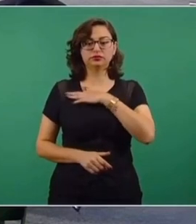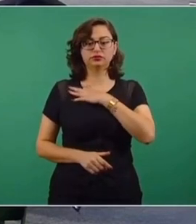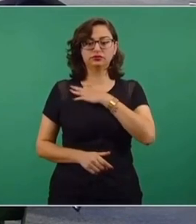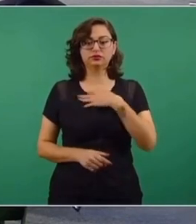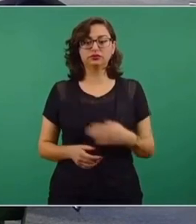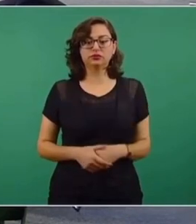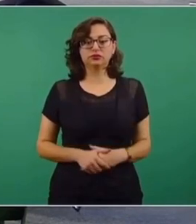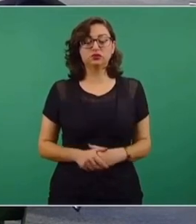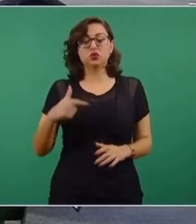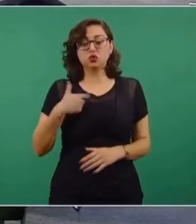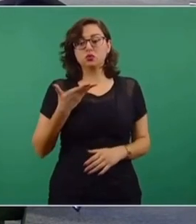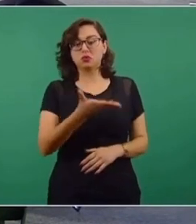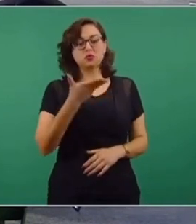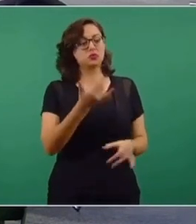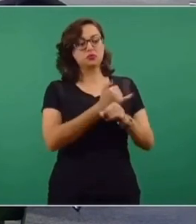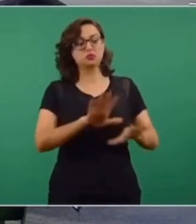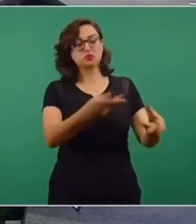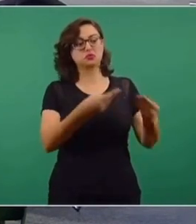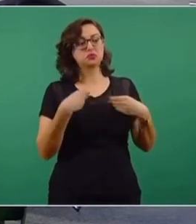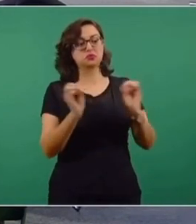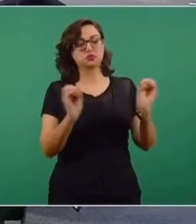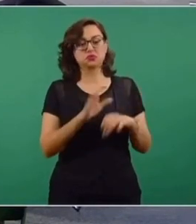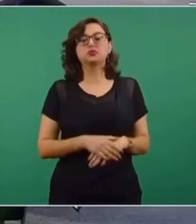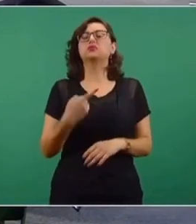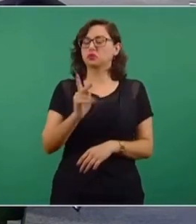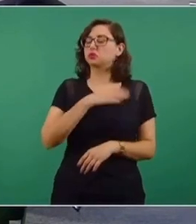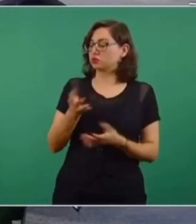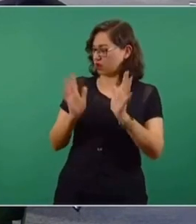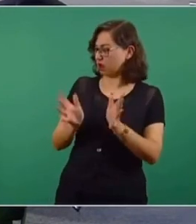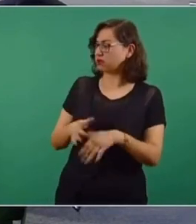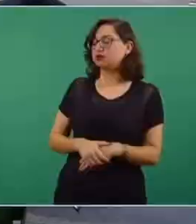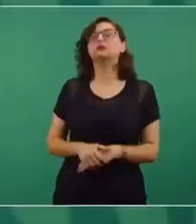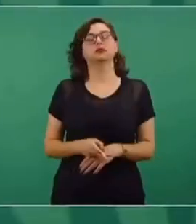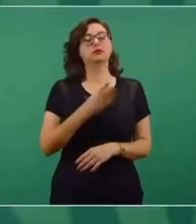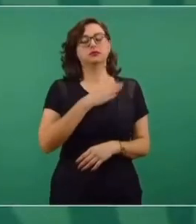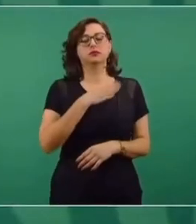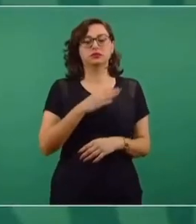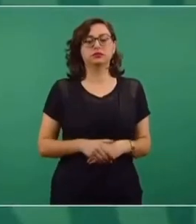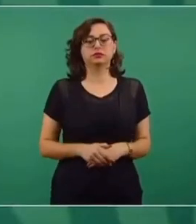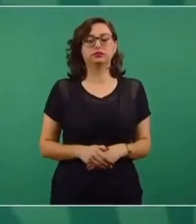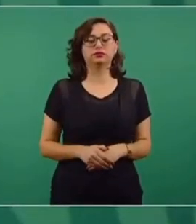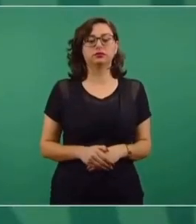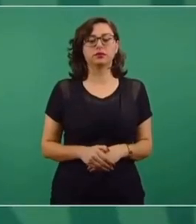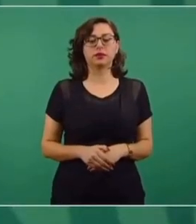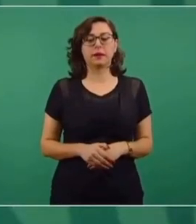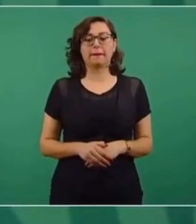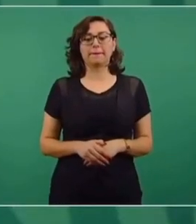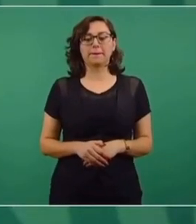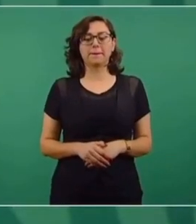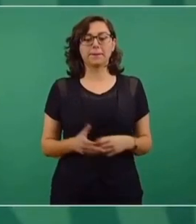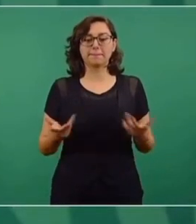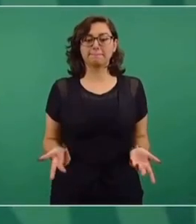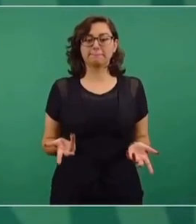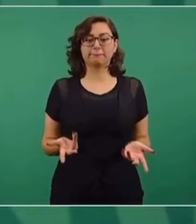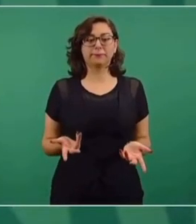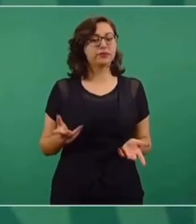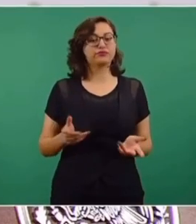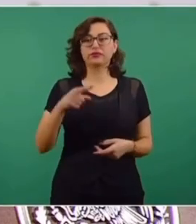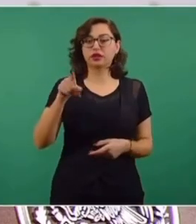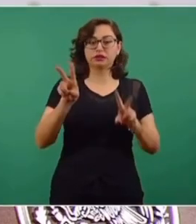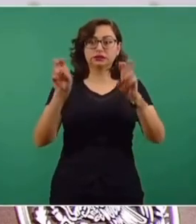Nunca estuve yo pidiendo y pidiendo, nunca me dieron la información. Pero ya se hizo. Qué bueno saberlo. Sí, ya se hizo. Y vamos a procurar que nadie se meta.